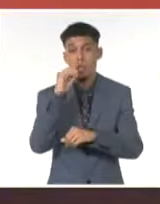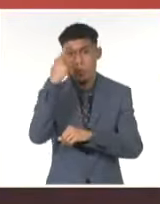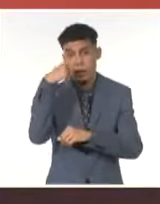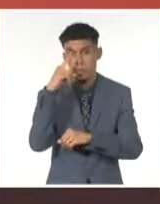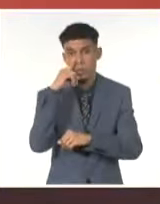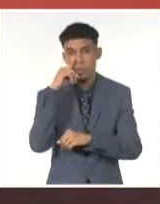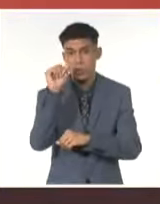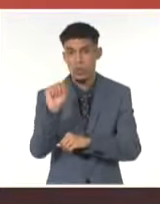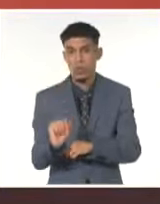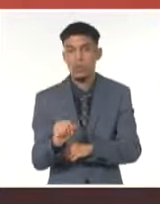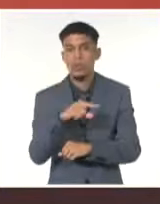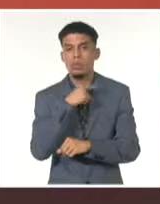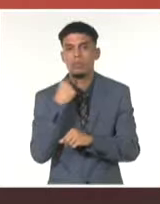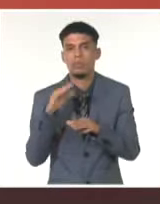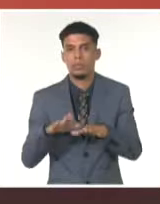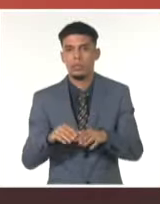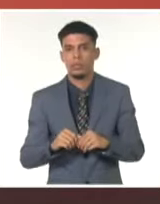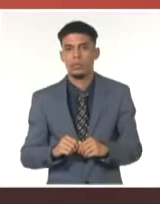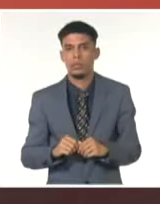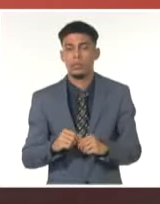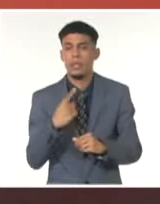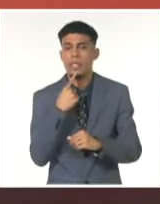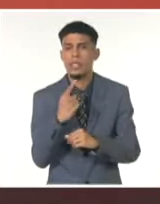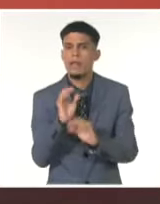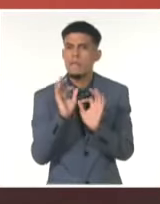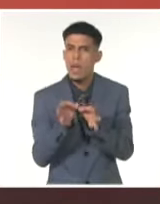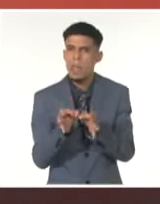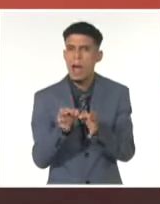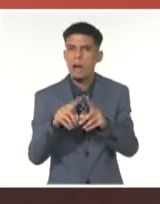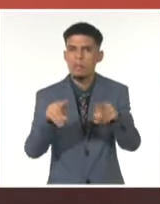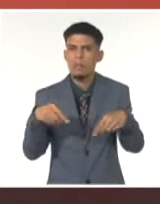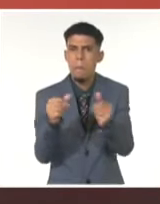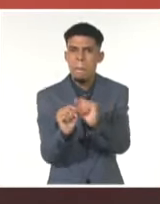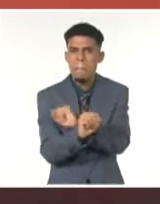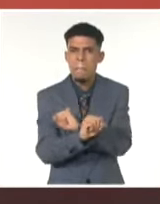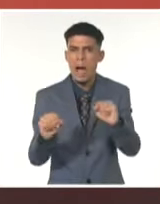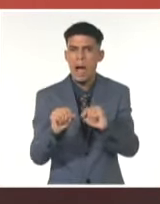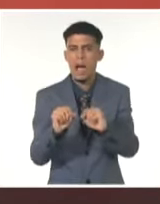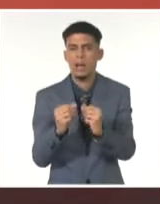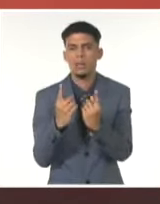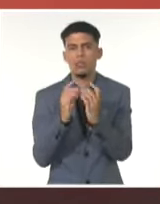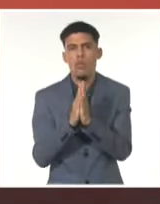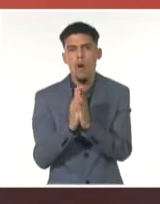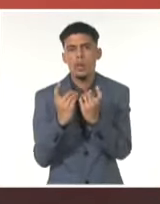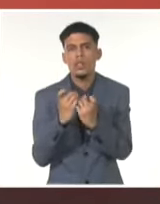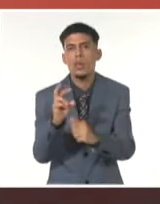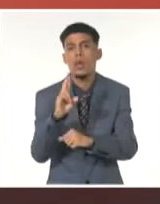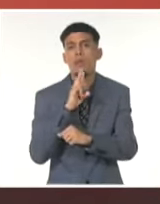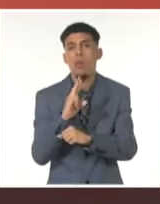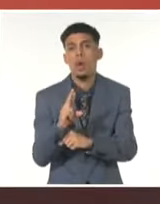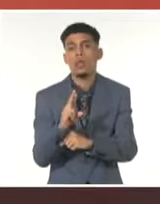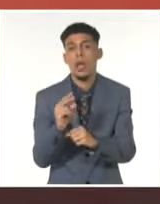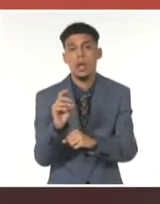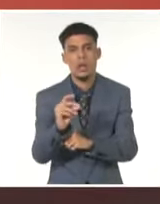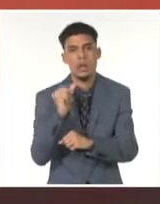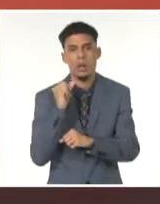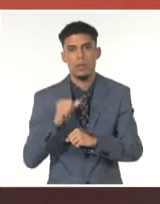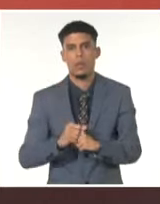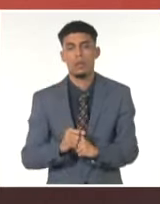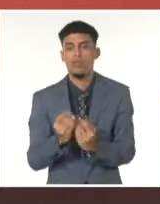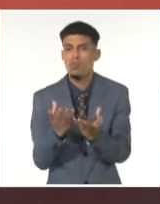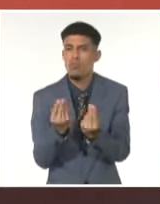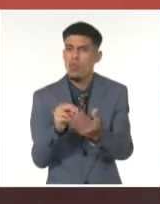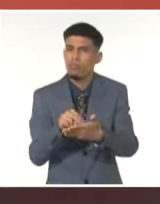ejemplo. ¿Es verdad que se reventó la presa? Por favor, necesito respuesta rápida. Estoy desesperada. No voy a mostrar más. En realidad son